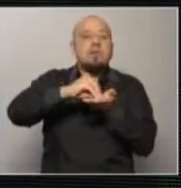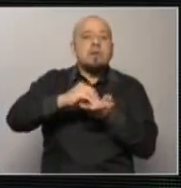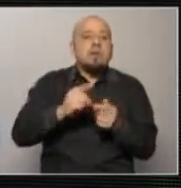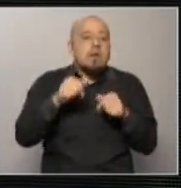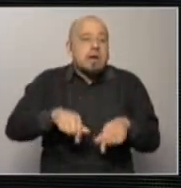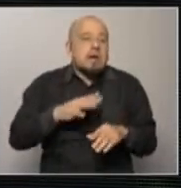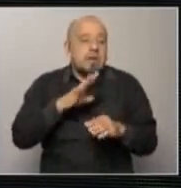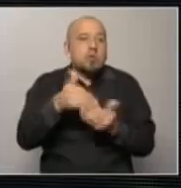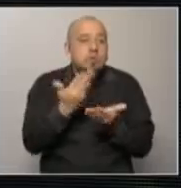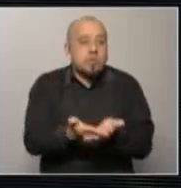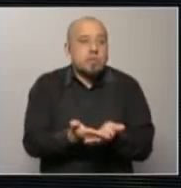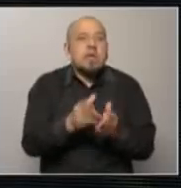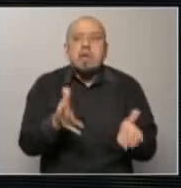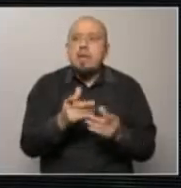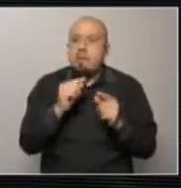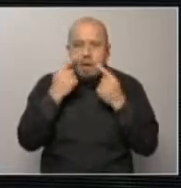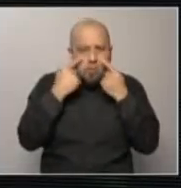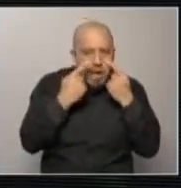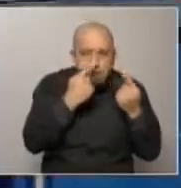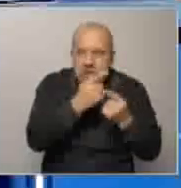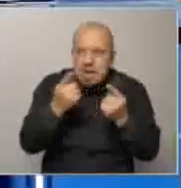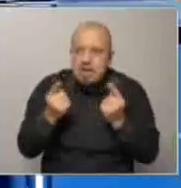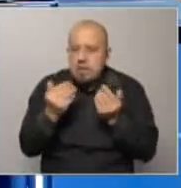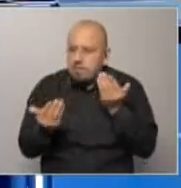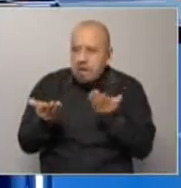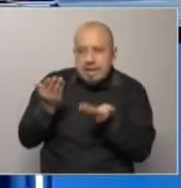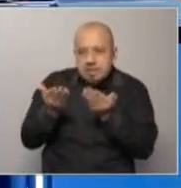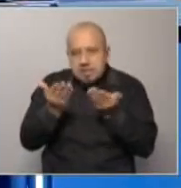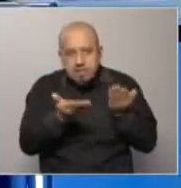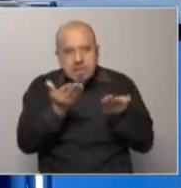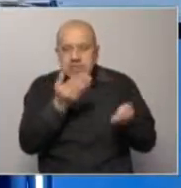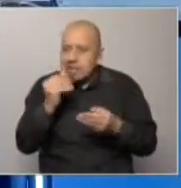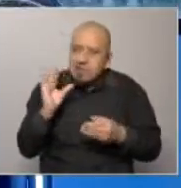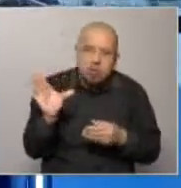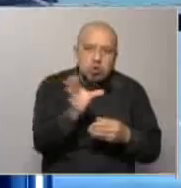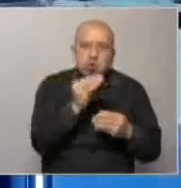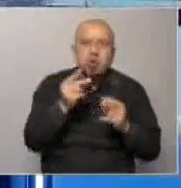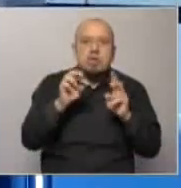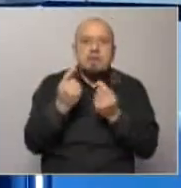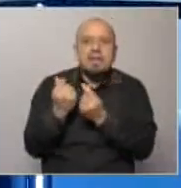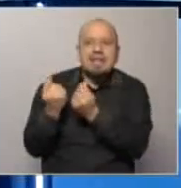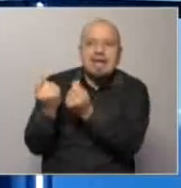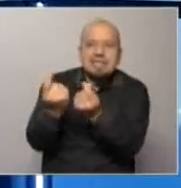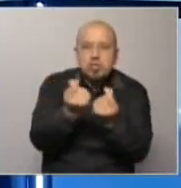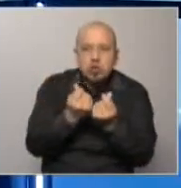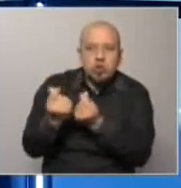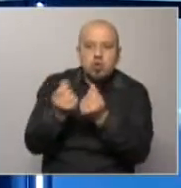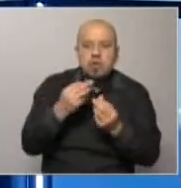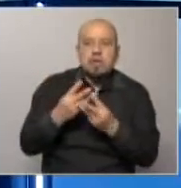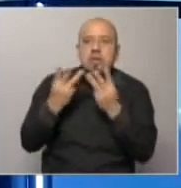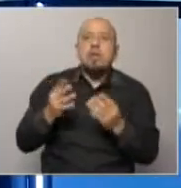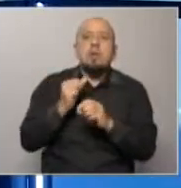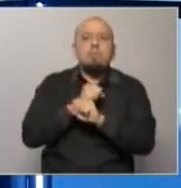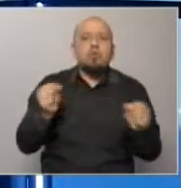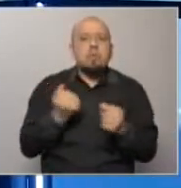este caso, lo que se propone es, revisemos todo, y esa baja del gasto, revisemos todo, y descentralizadamente veamos en qué podemos